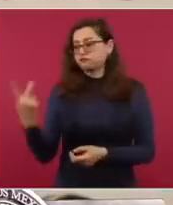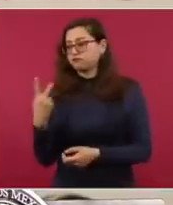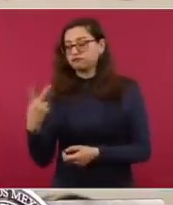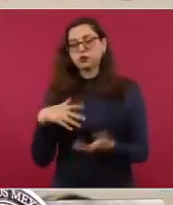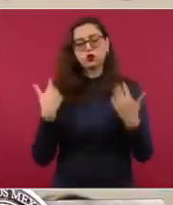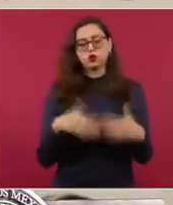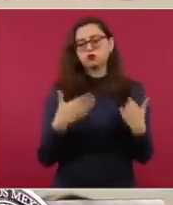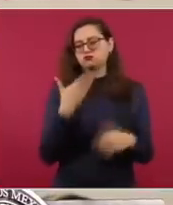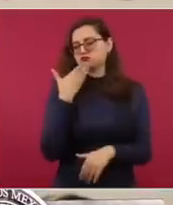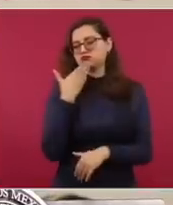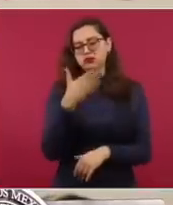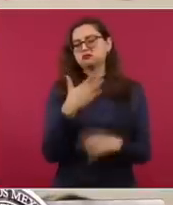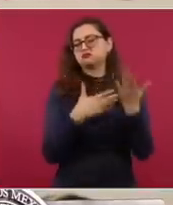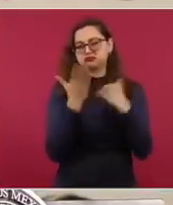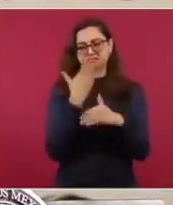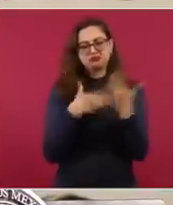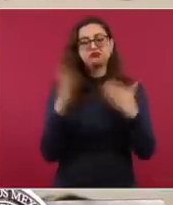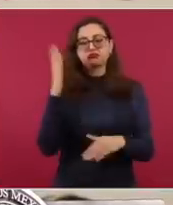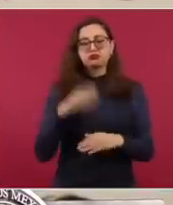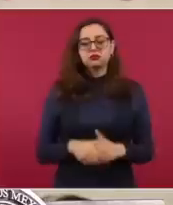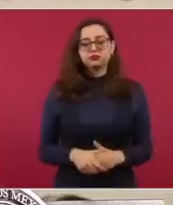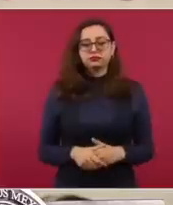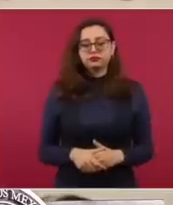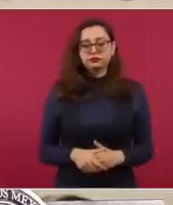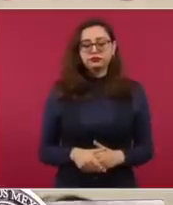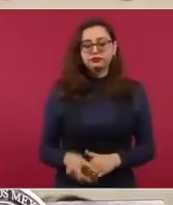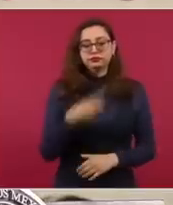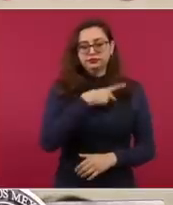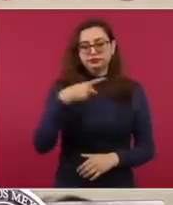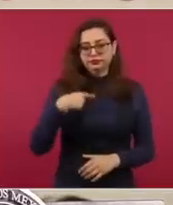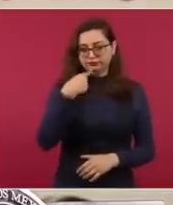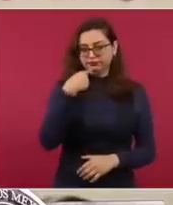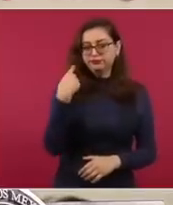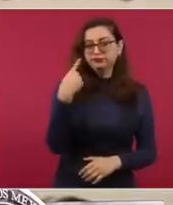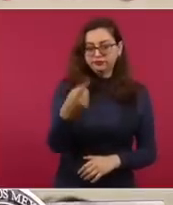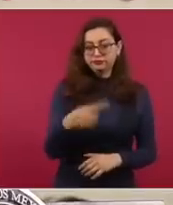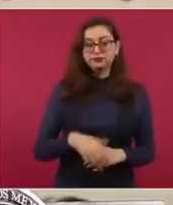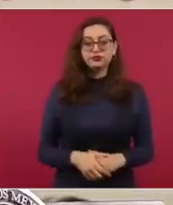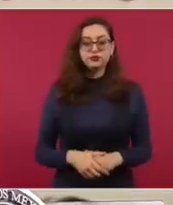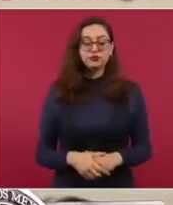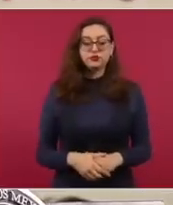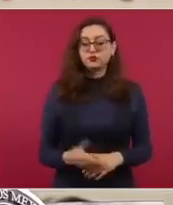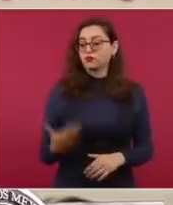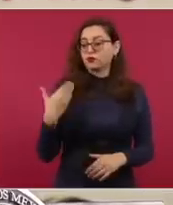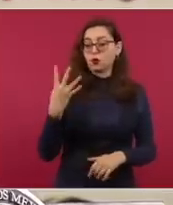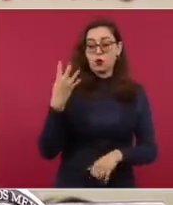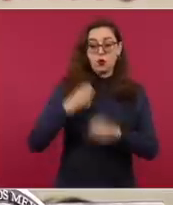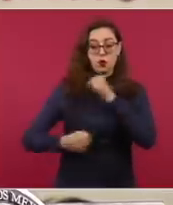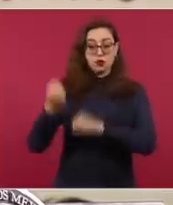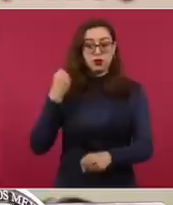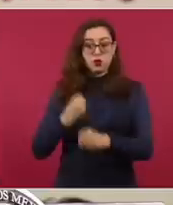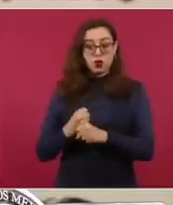destacar, recordar a ustedes que hace apenas unos años, cuando empezó este gobierno, estaba en tela de juicio si